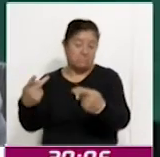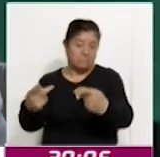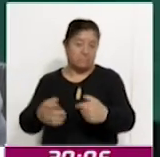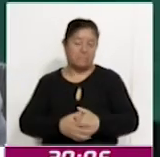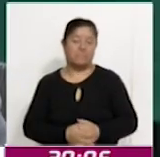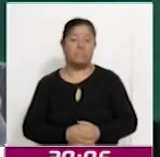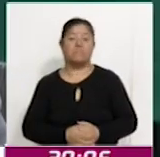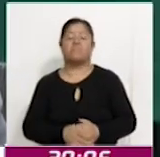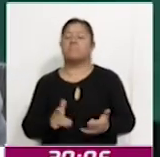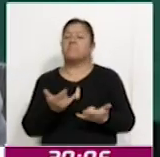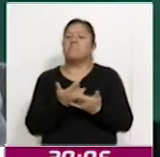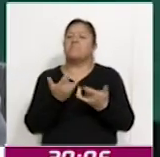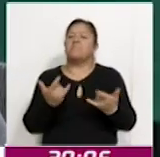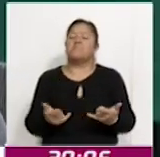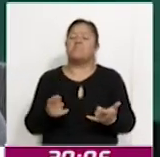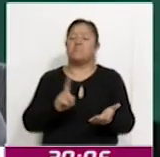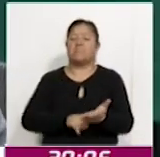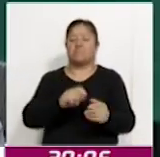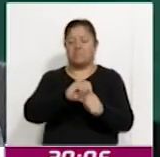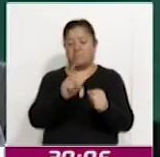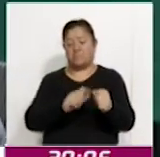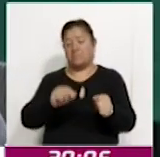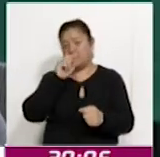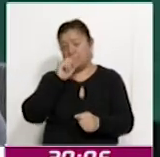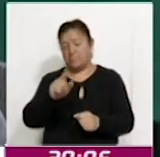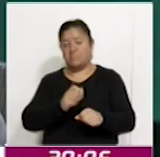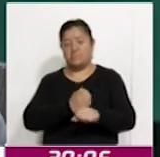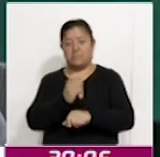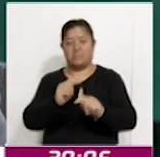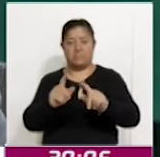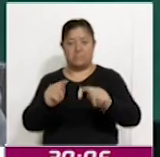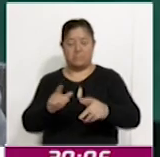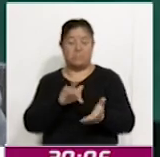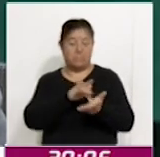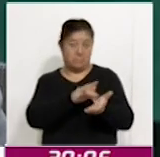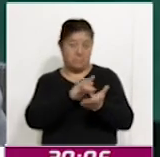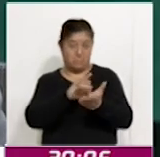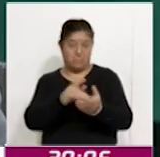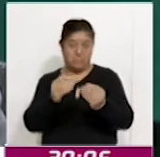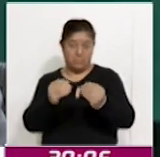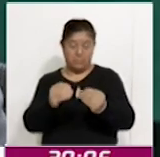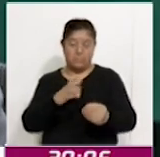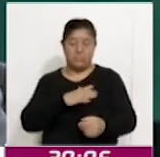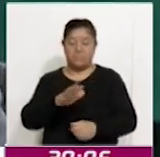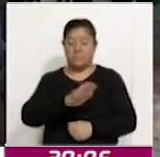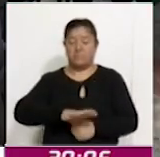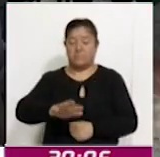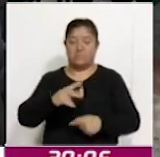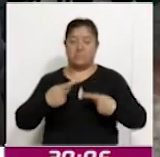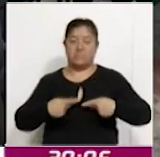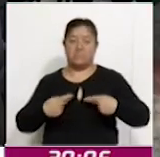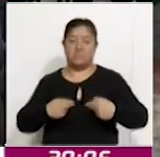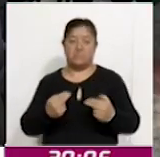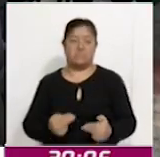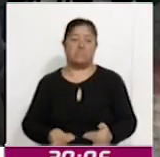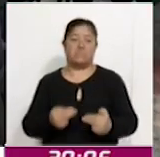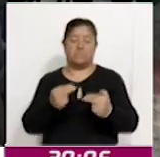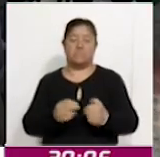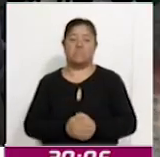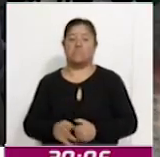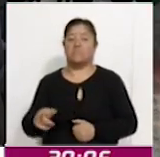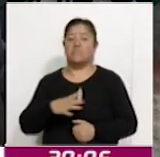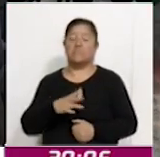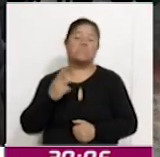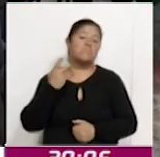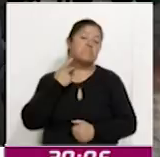y en el Estado de Tlaxcala. Hay un gran apoyo al emprendimiento. Alineándose con las políticas